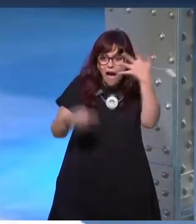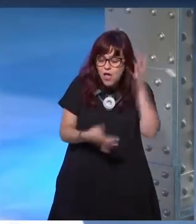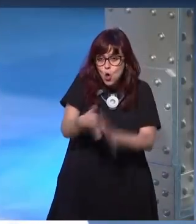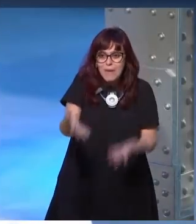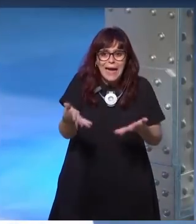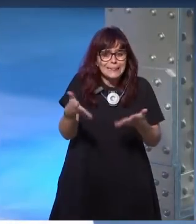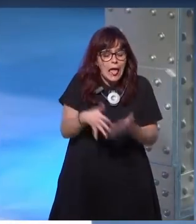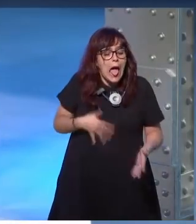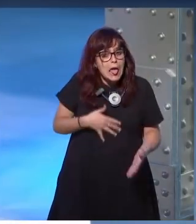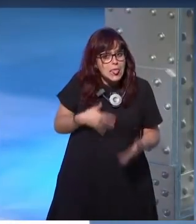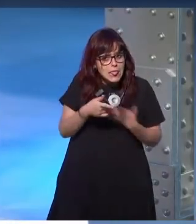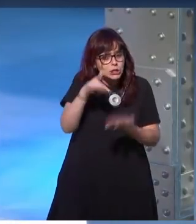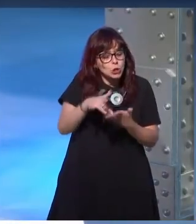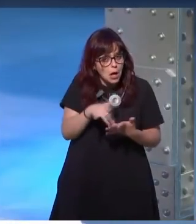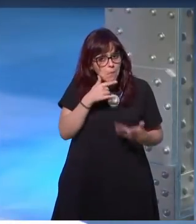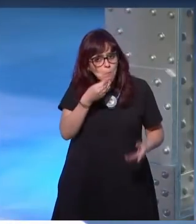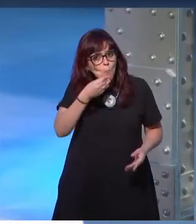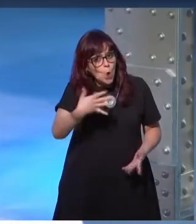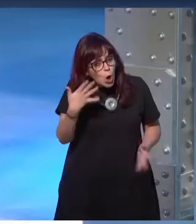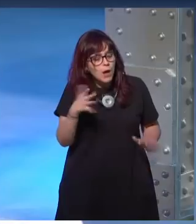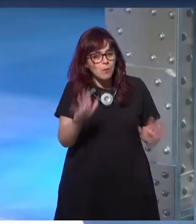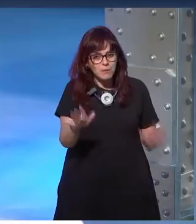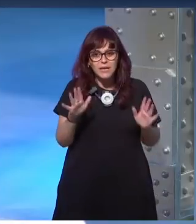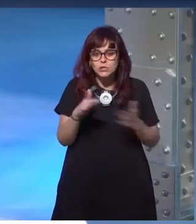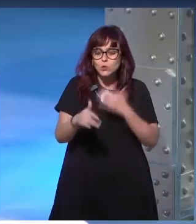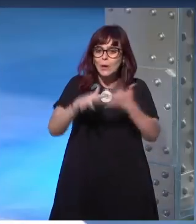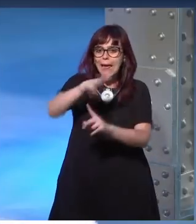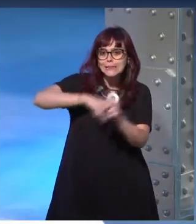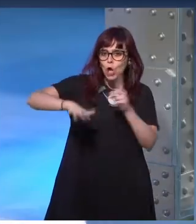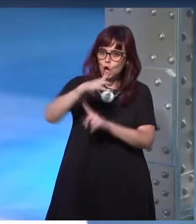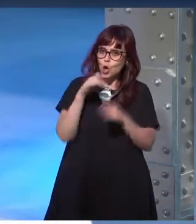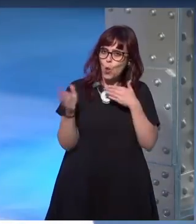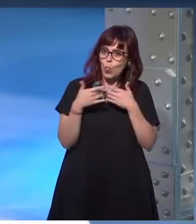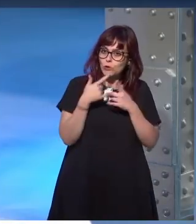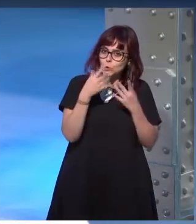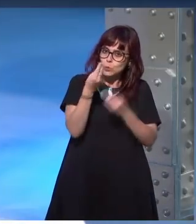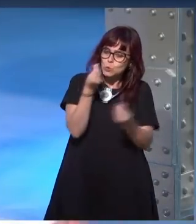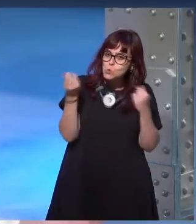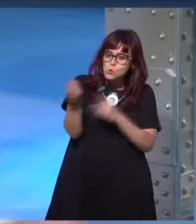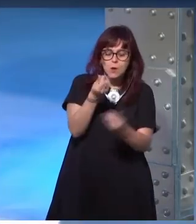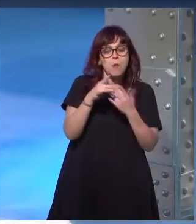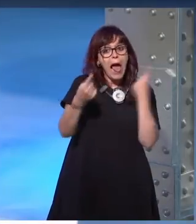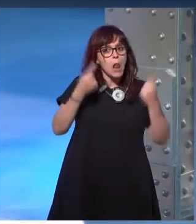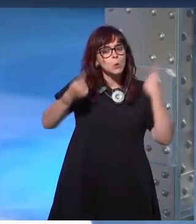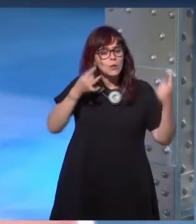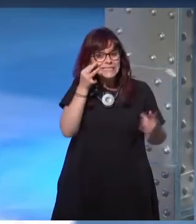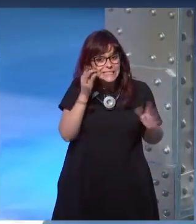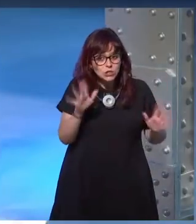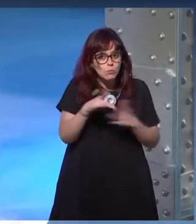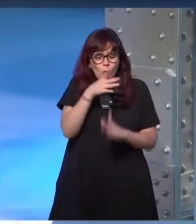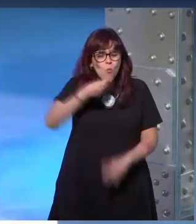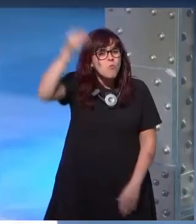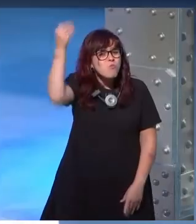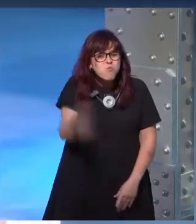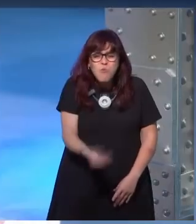encantada con lo que hago de momento estamos en un entorno muy intimidatorio para algunas porque es que hay otras que